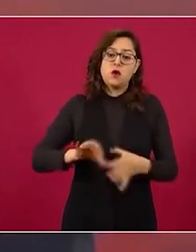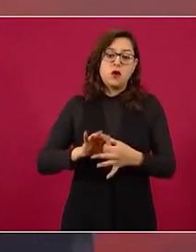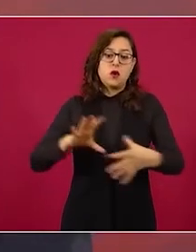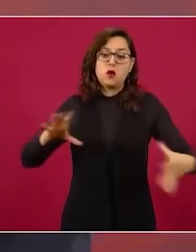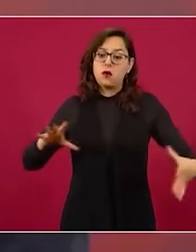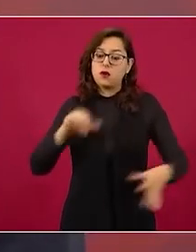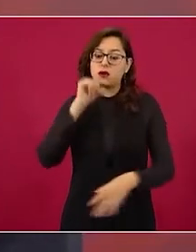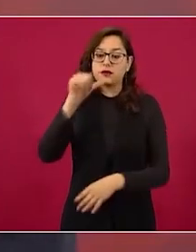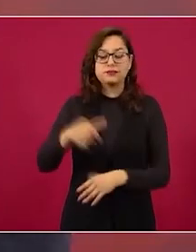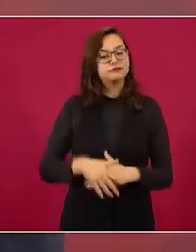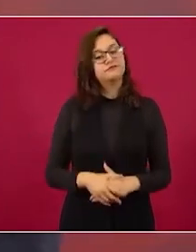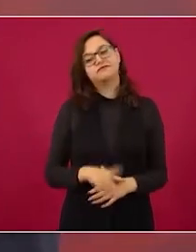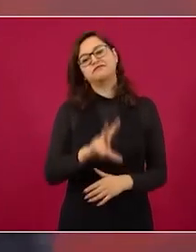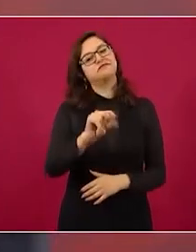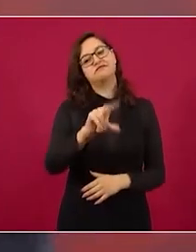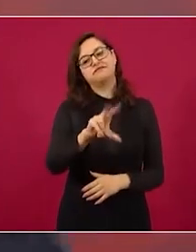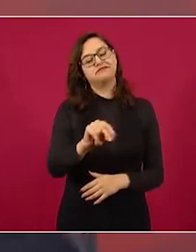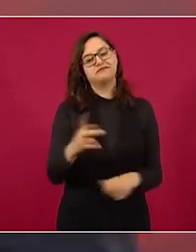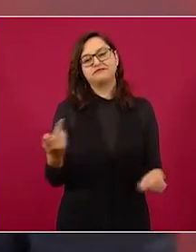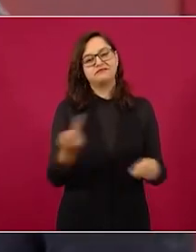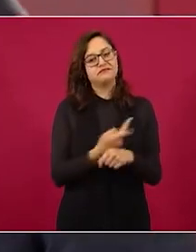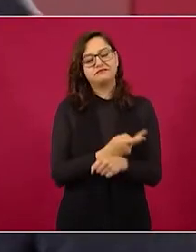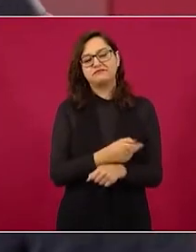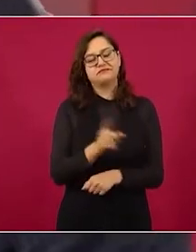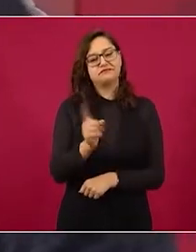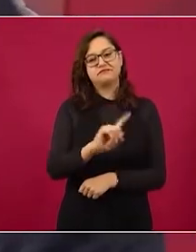sus ingresos tienen que ver